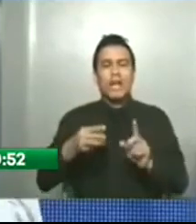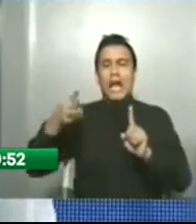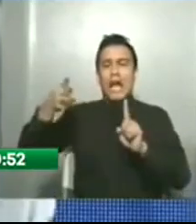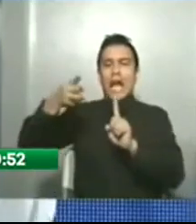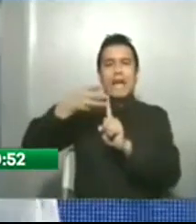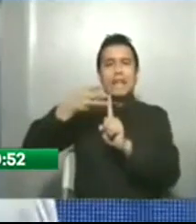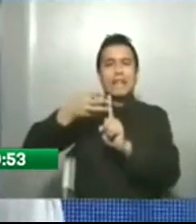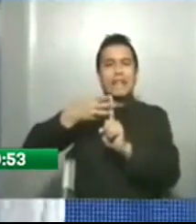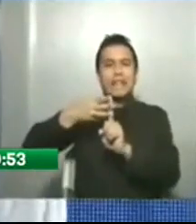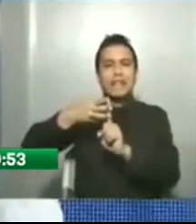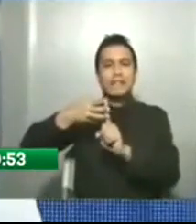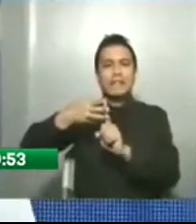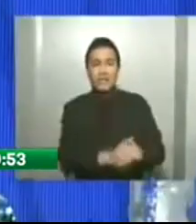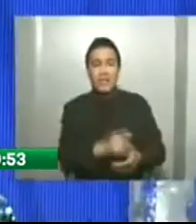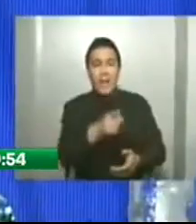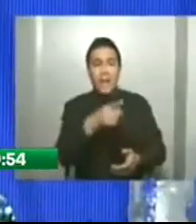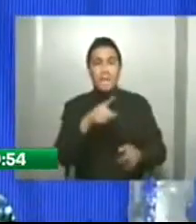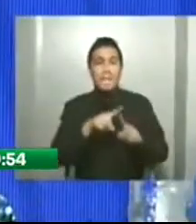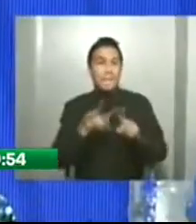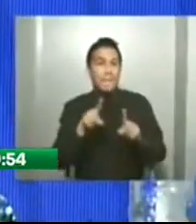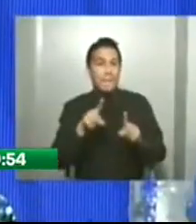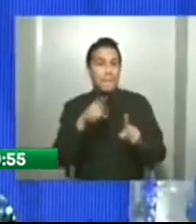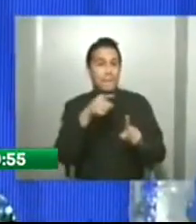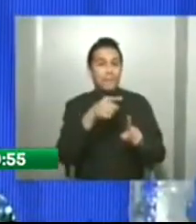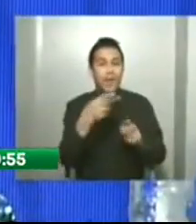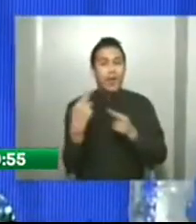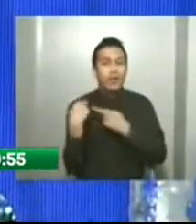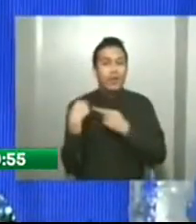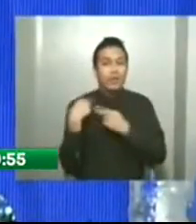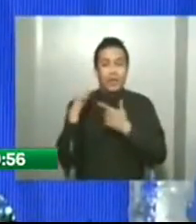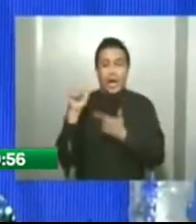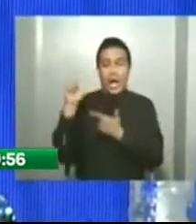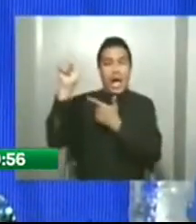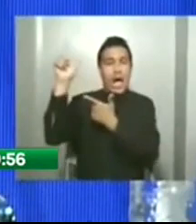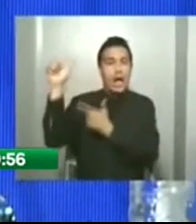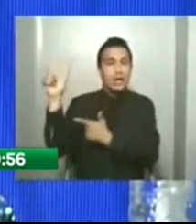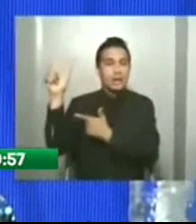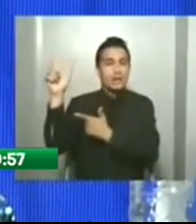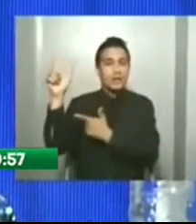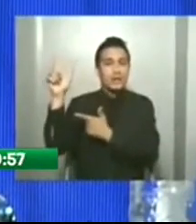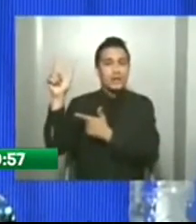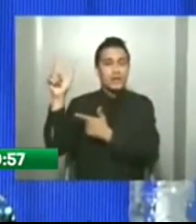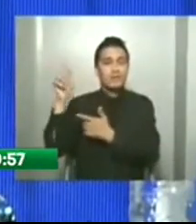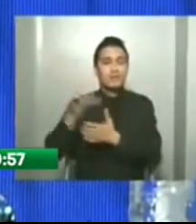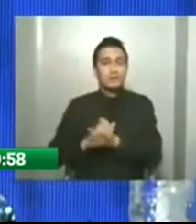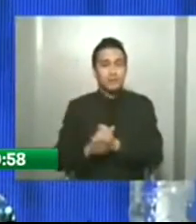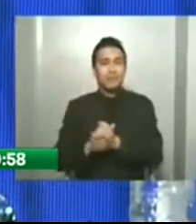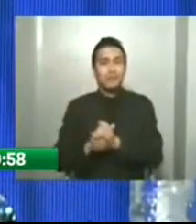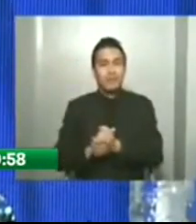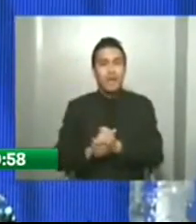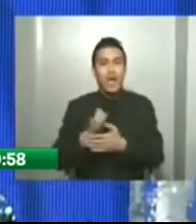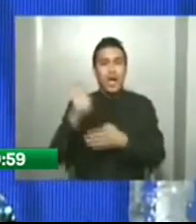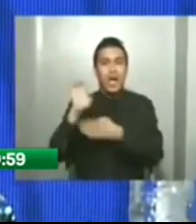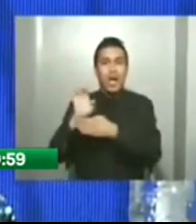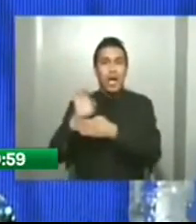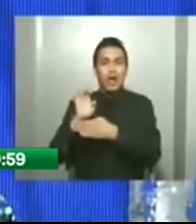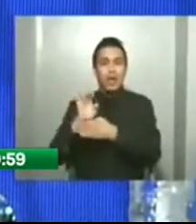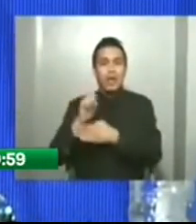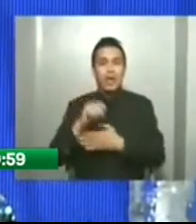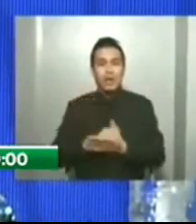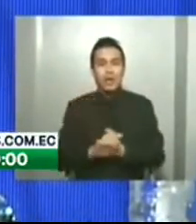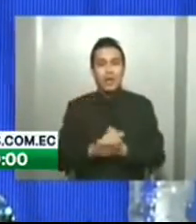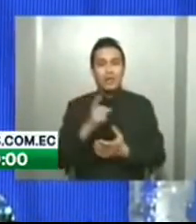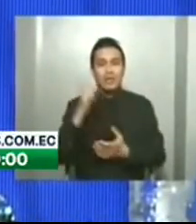los locales escolares. Es la Armada del Ecuador que tiene que hacer con la draga el cambio y la